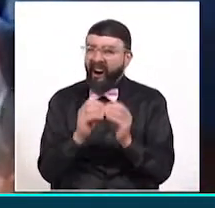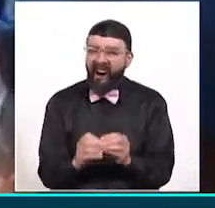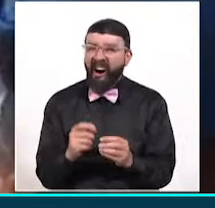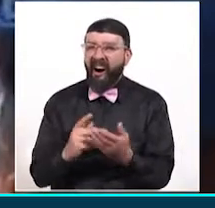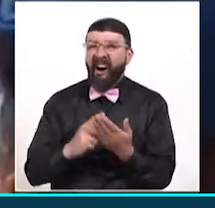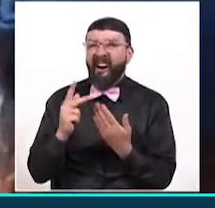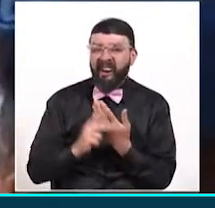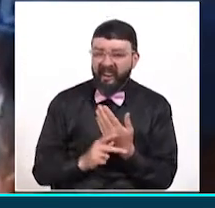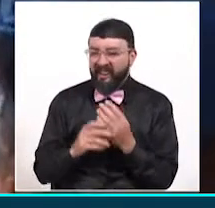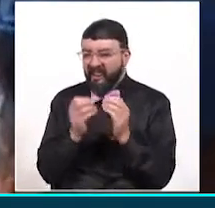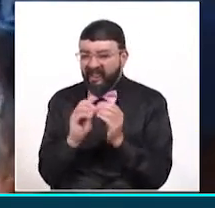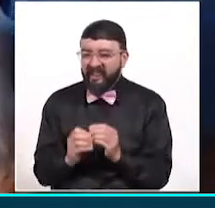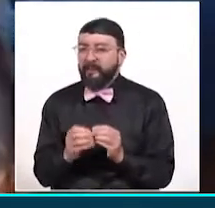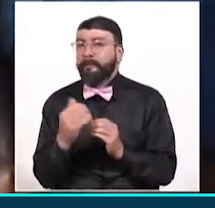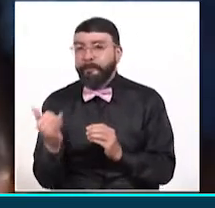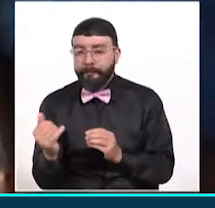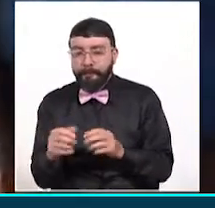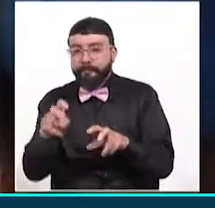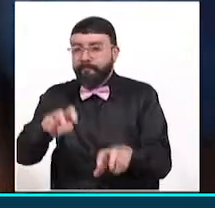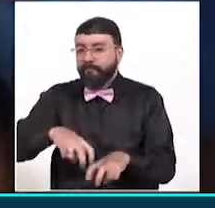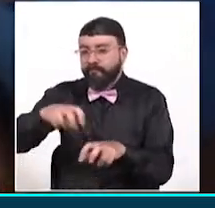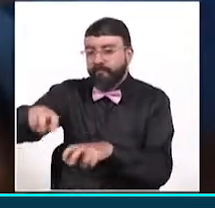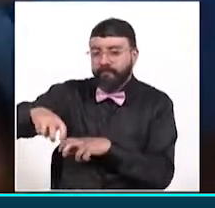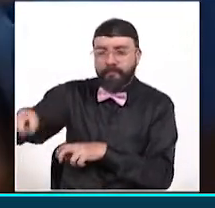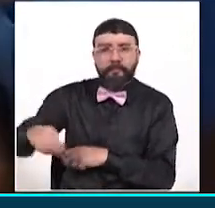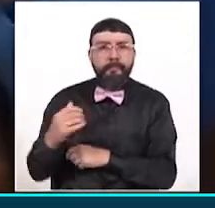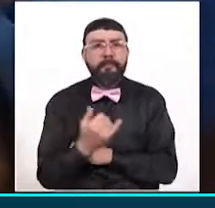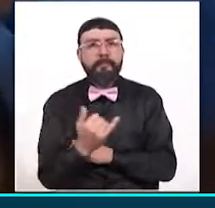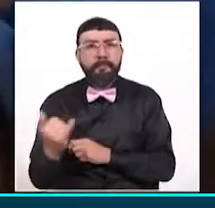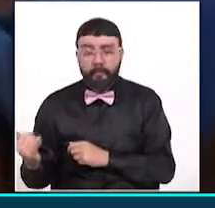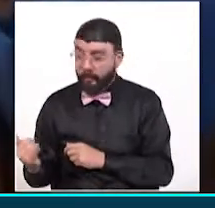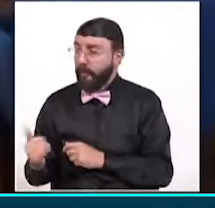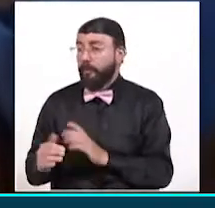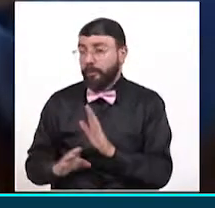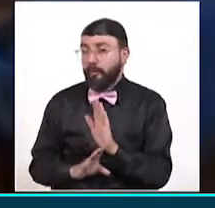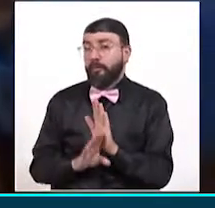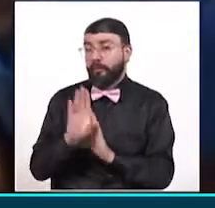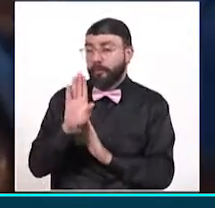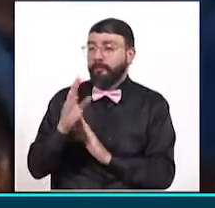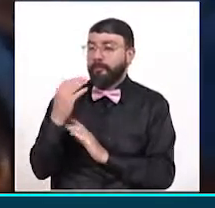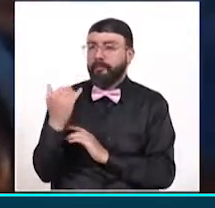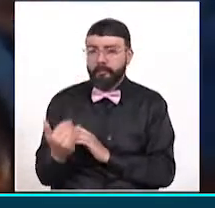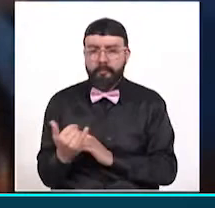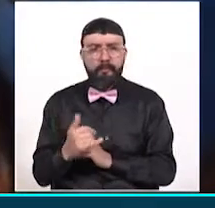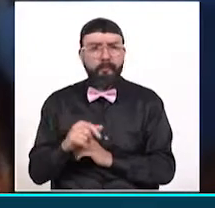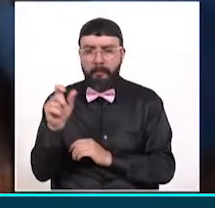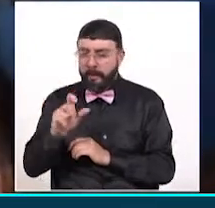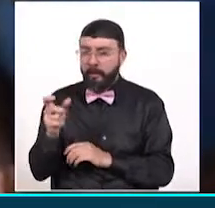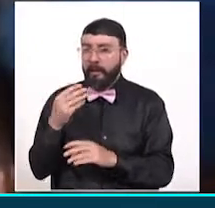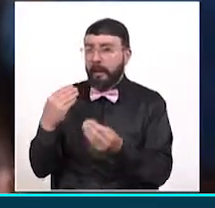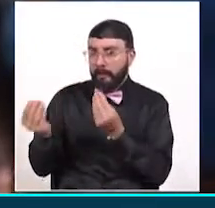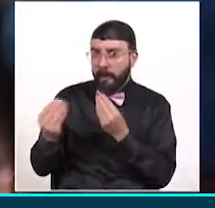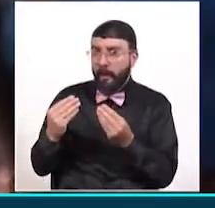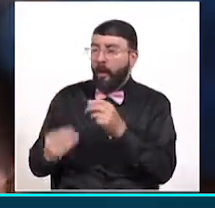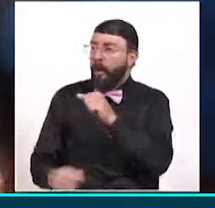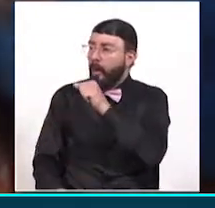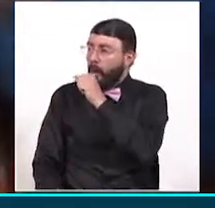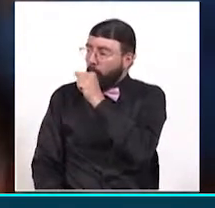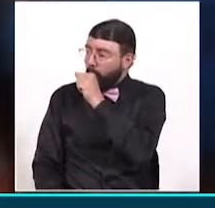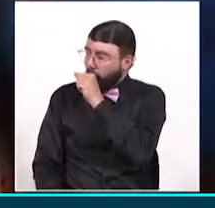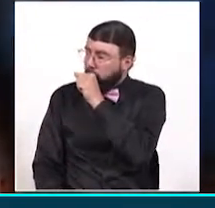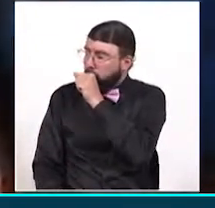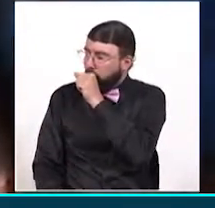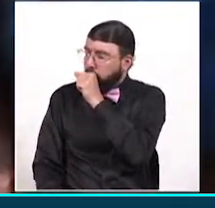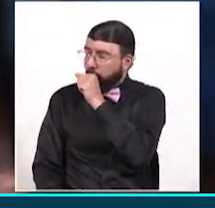productivos para nuestro campo, para que nuestro campo sea rentable, para que nuestros campesinos tengan una posibilidad de tener una mejor